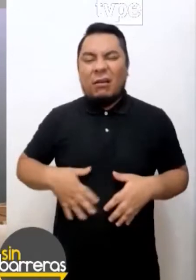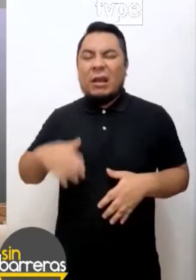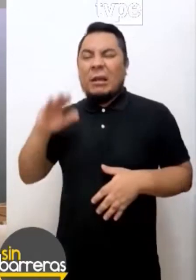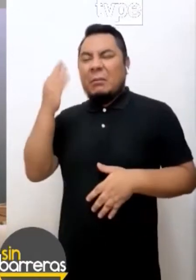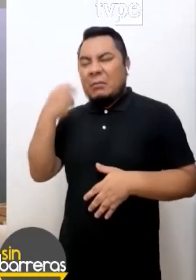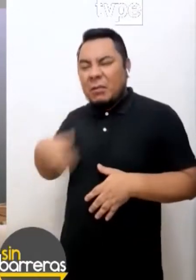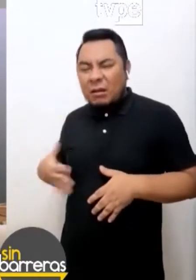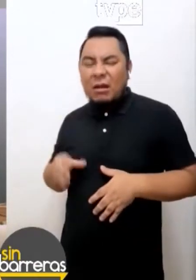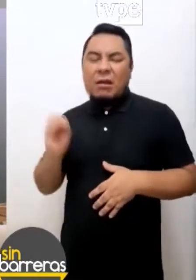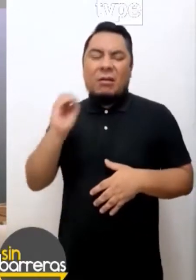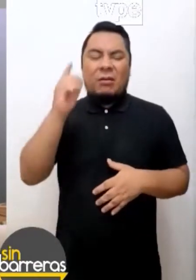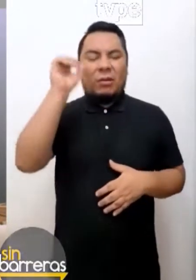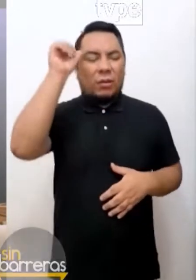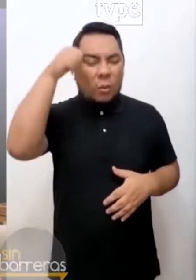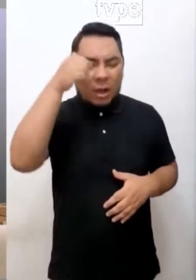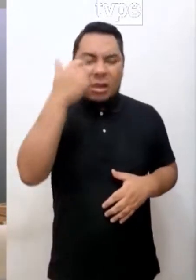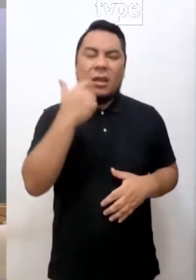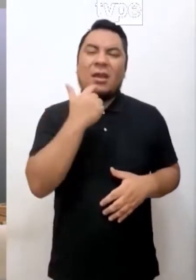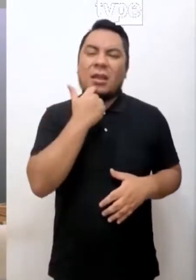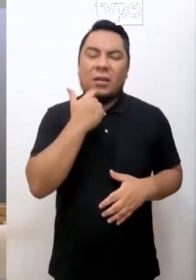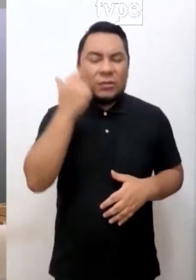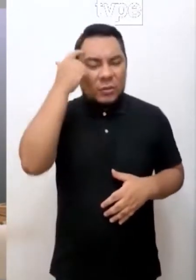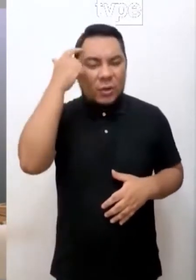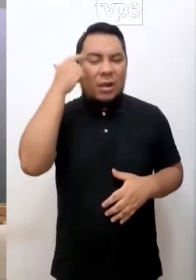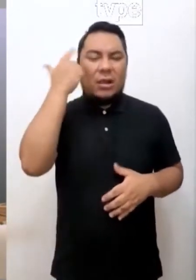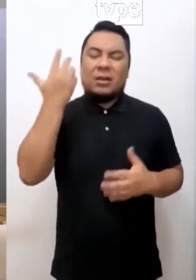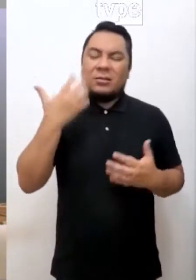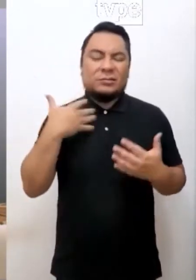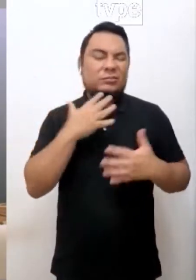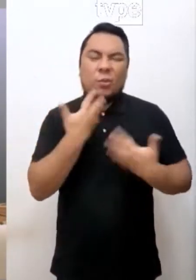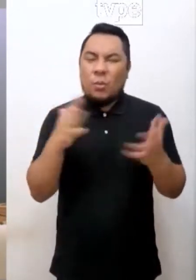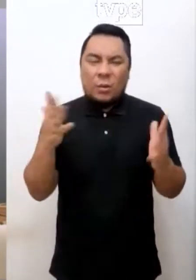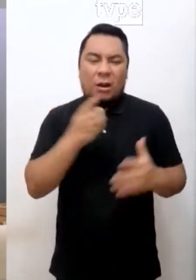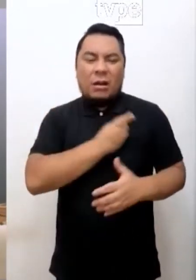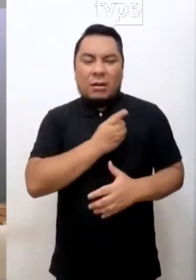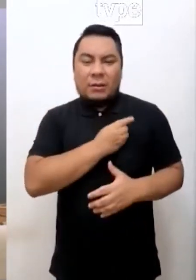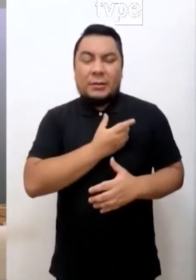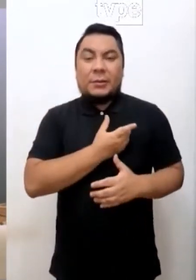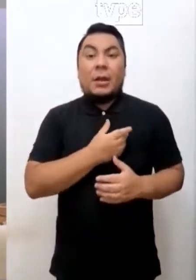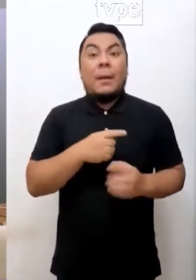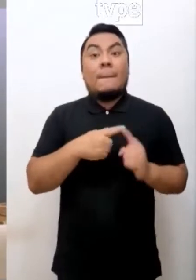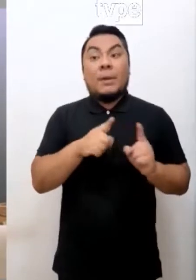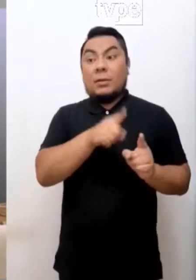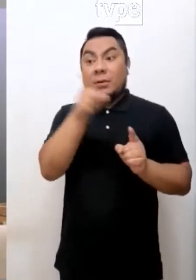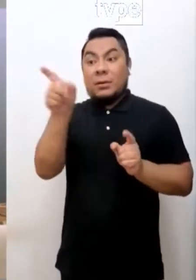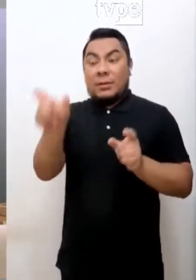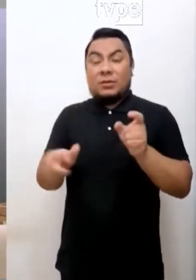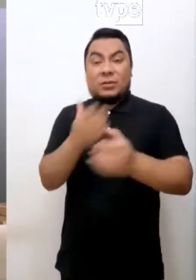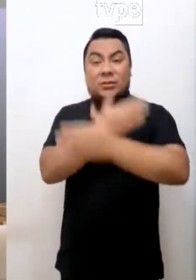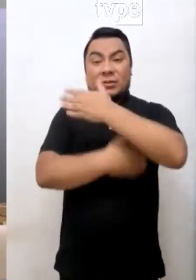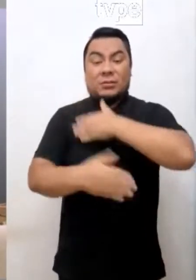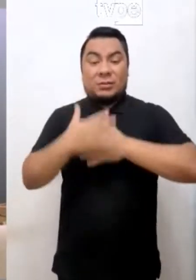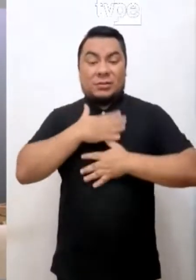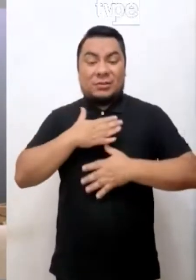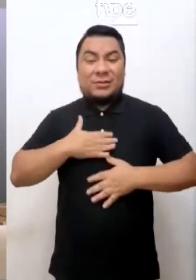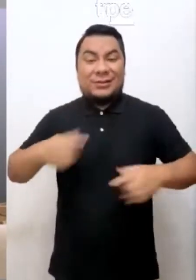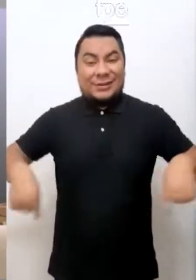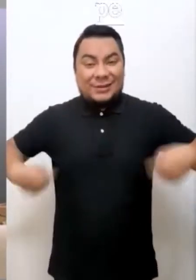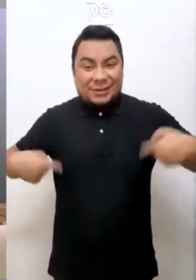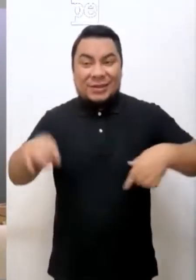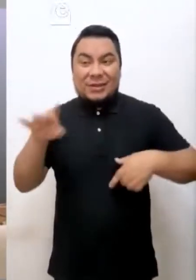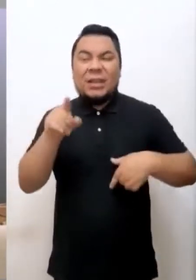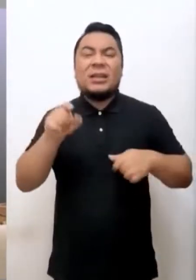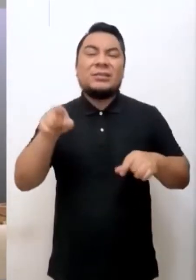dolores de cabeza o algún dolor inespecífico, ¿no? Las personas que tienen alguna discapacidad física o otra